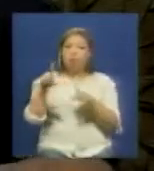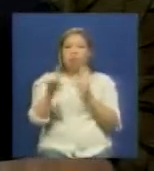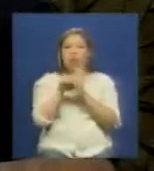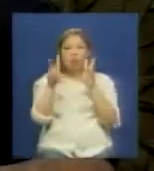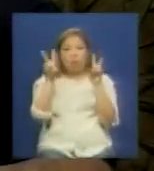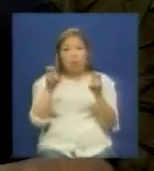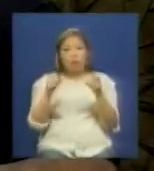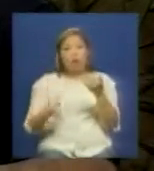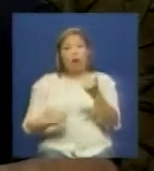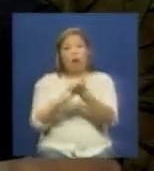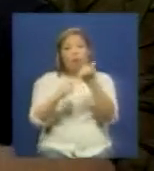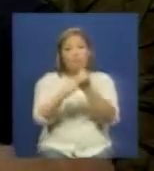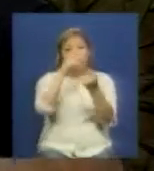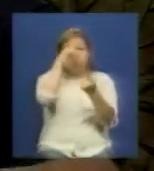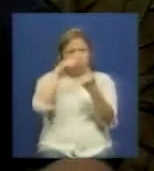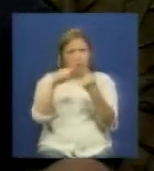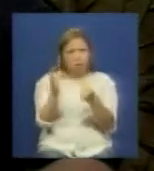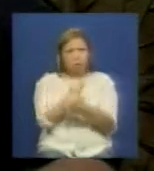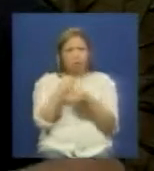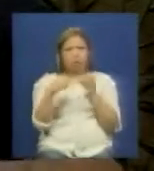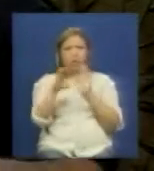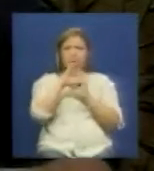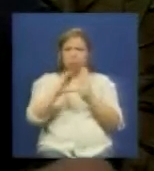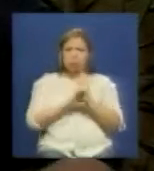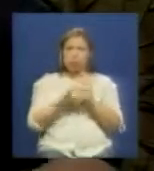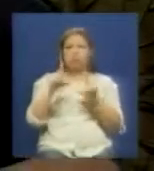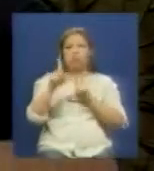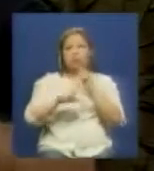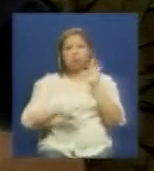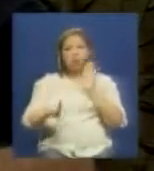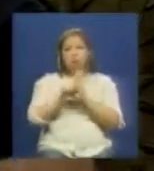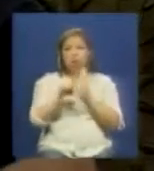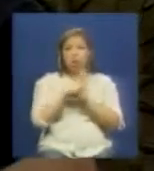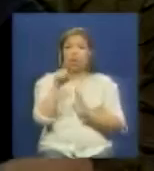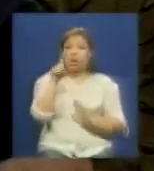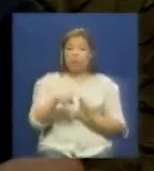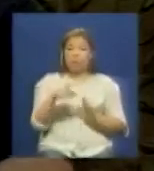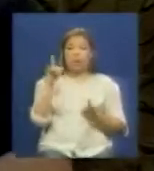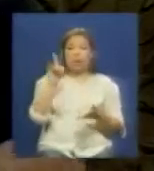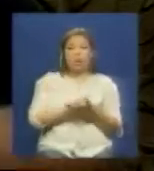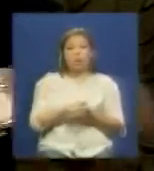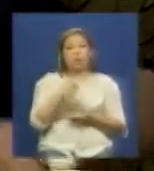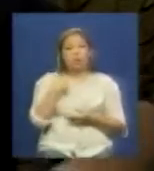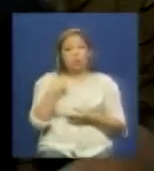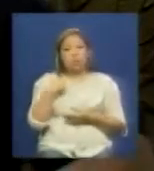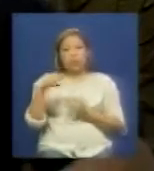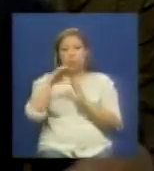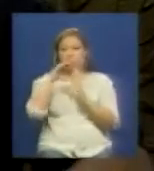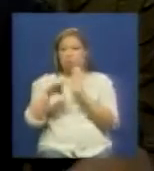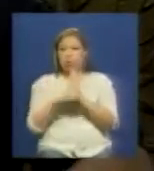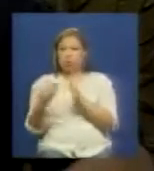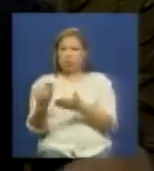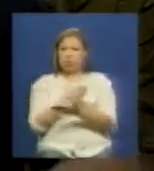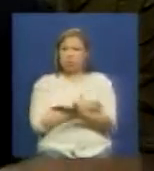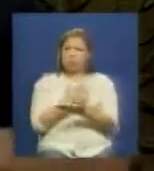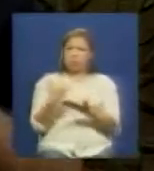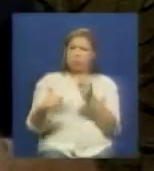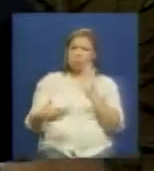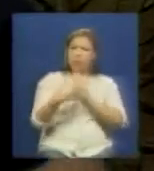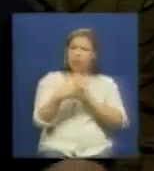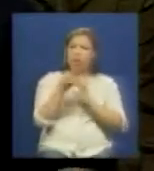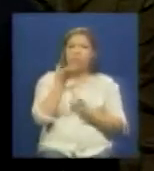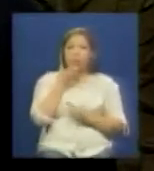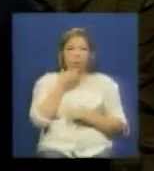que el derecho progresivo no permite que aquí se puedan aprobar leyes que vayan en contra de lo que ya existe es